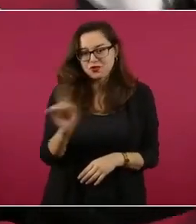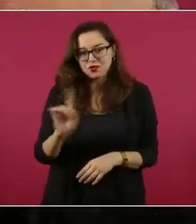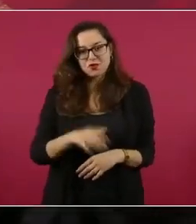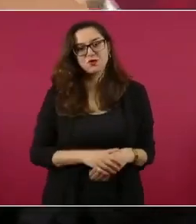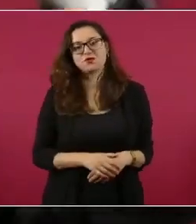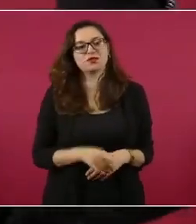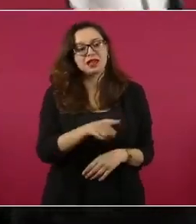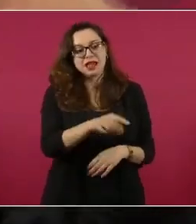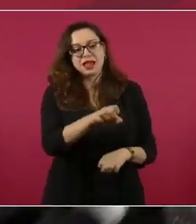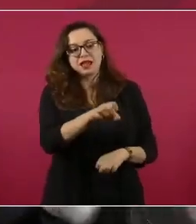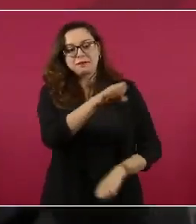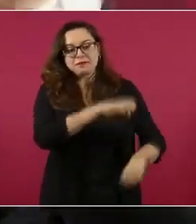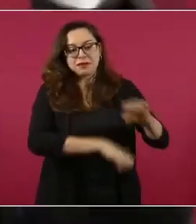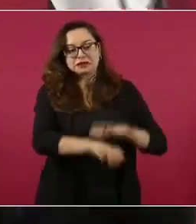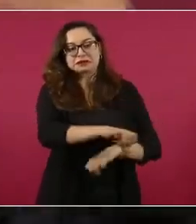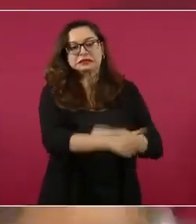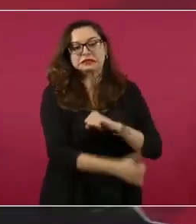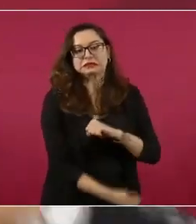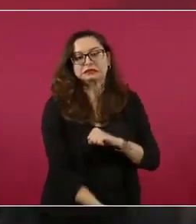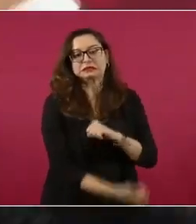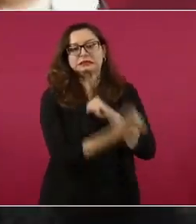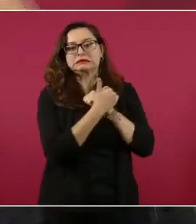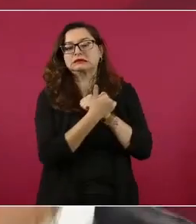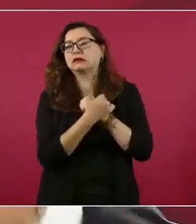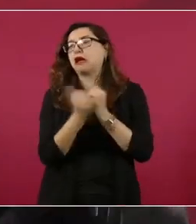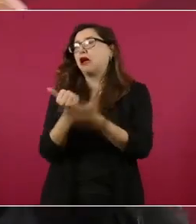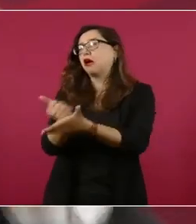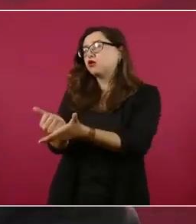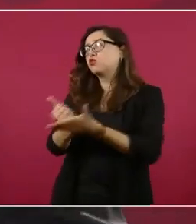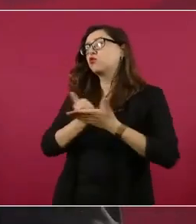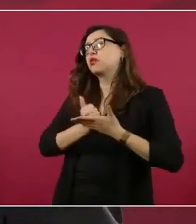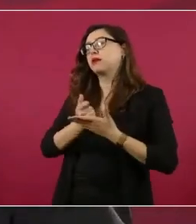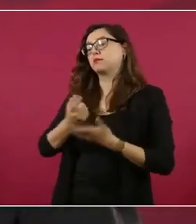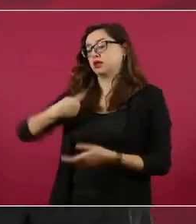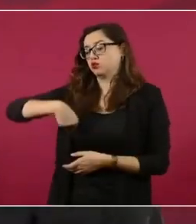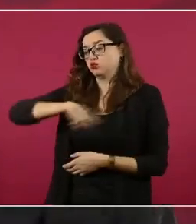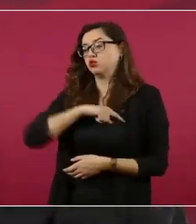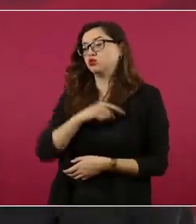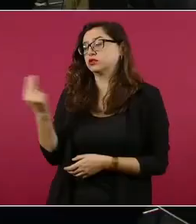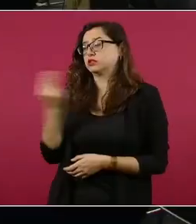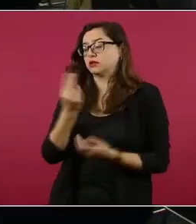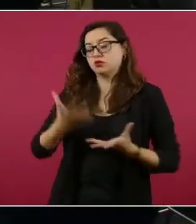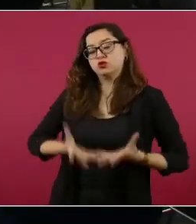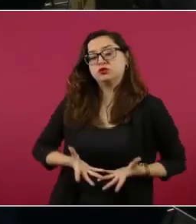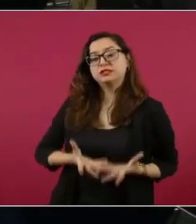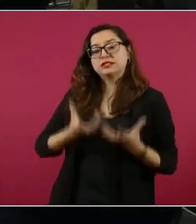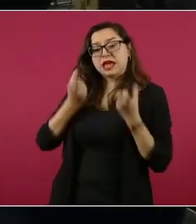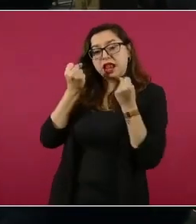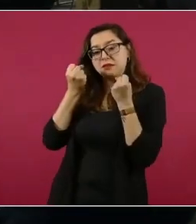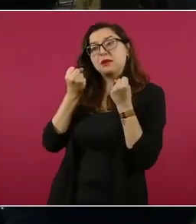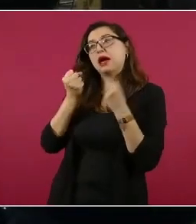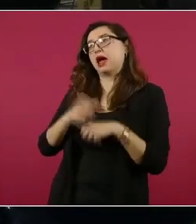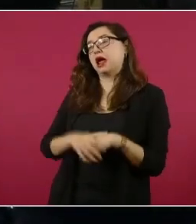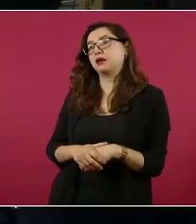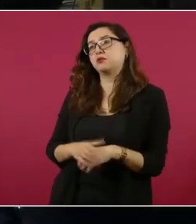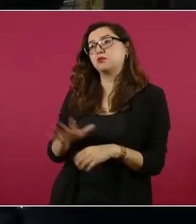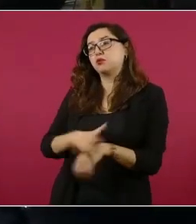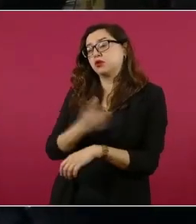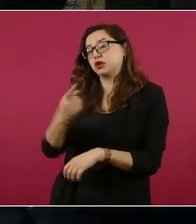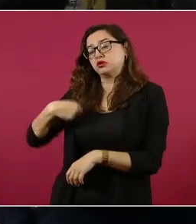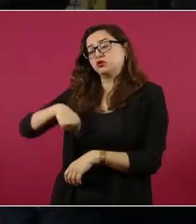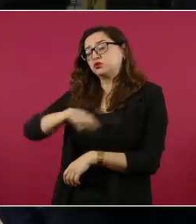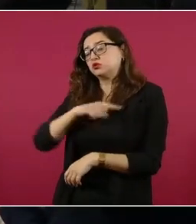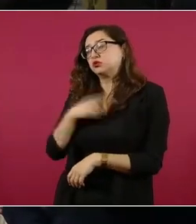como si se fuesen a empobrecer.